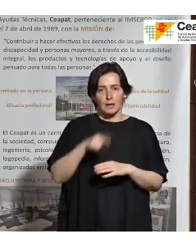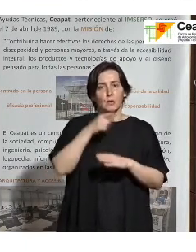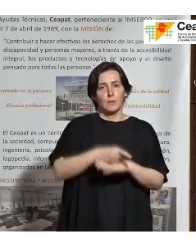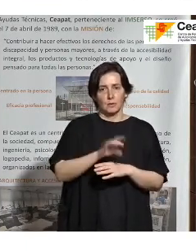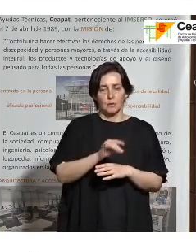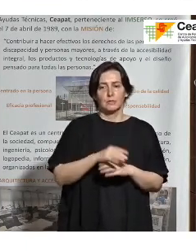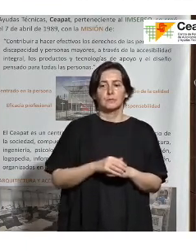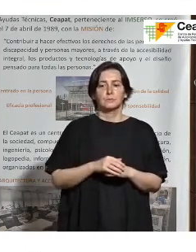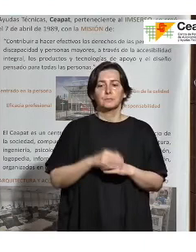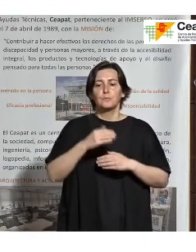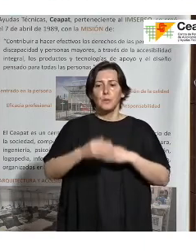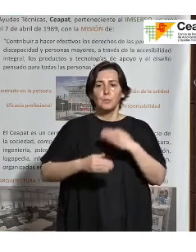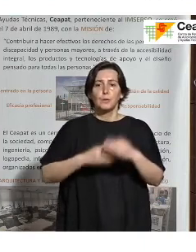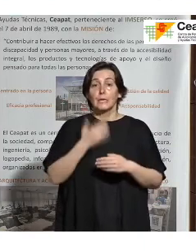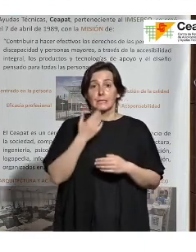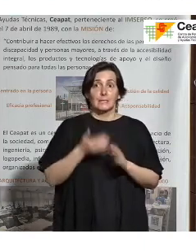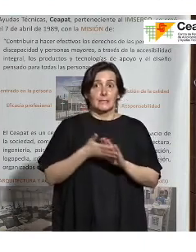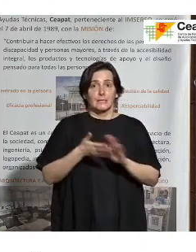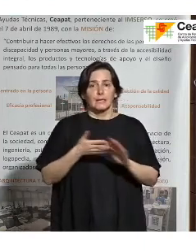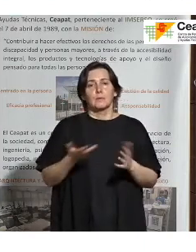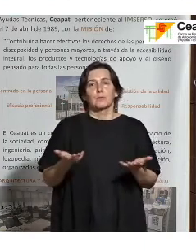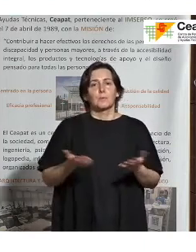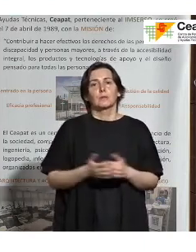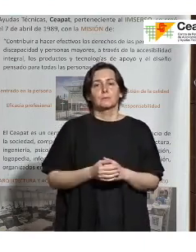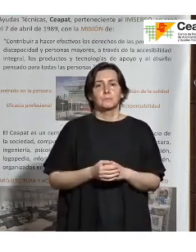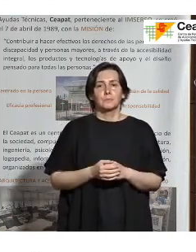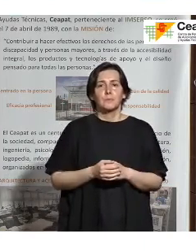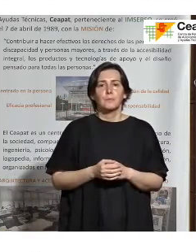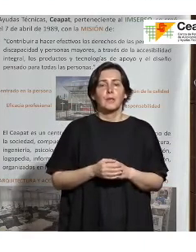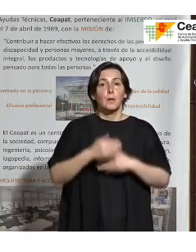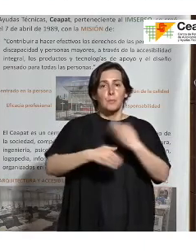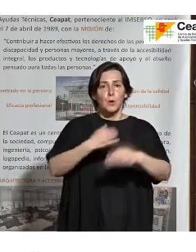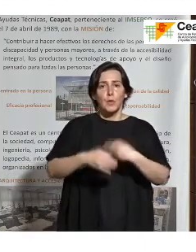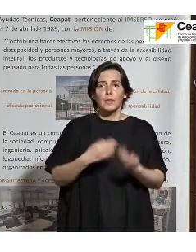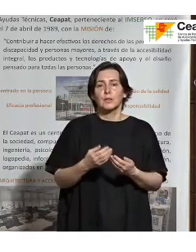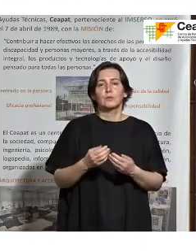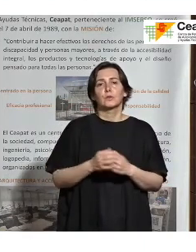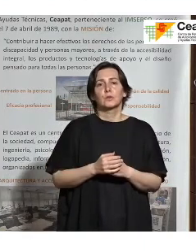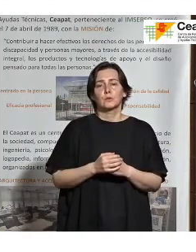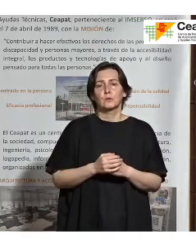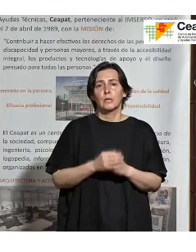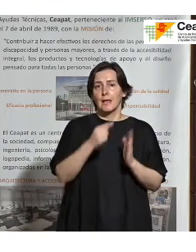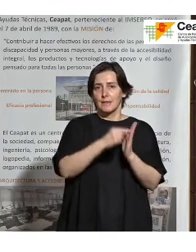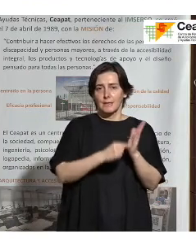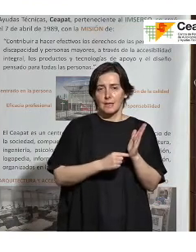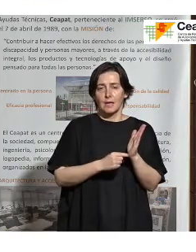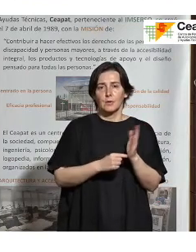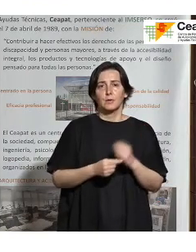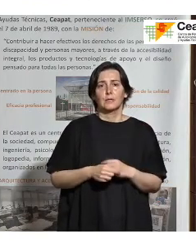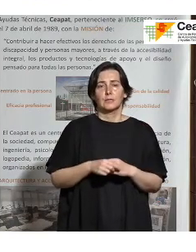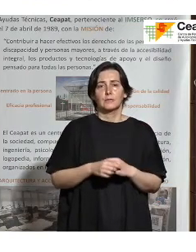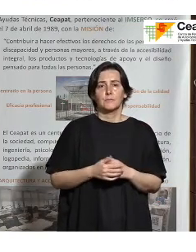En cuanto a procesos e indicadores, sí que deciros que antes